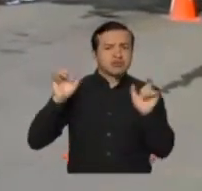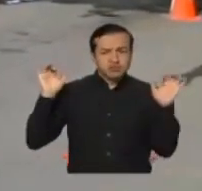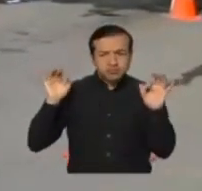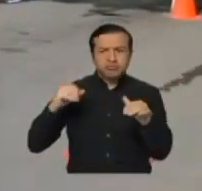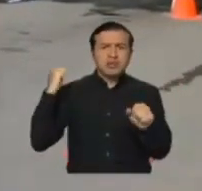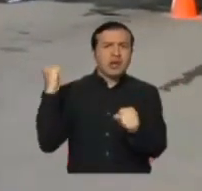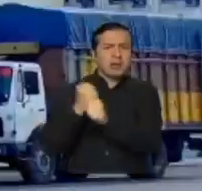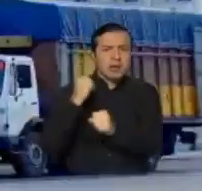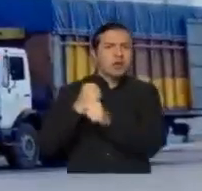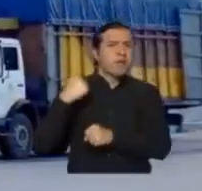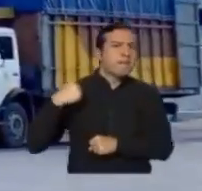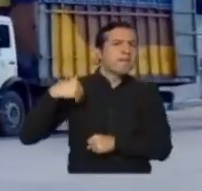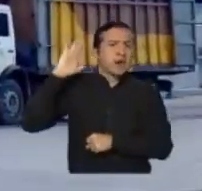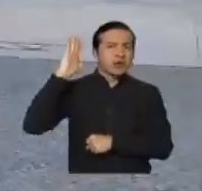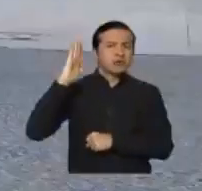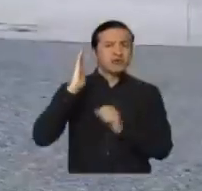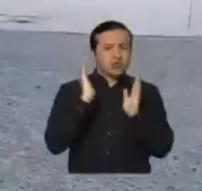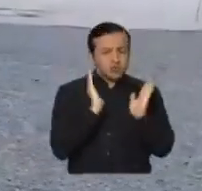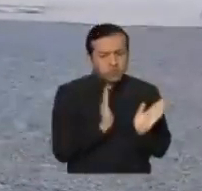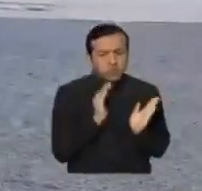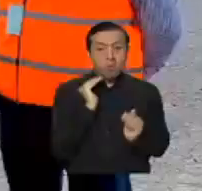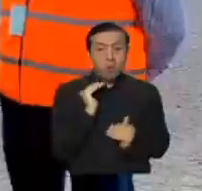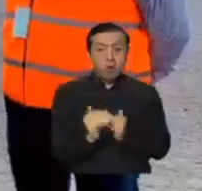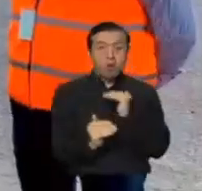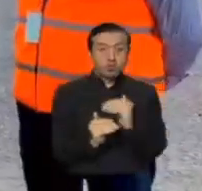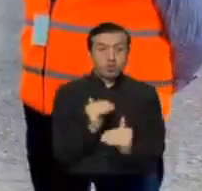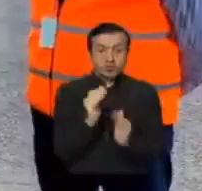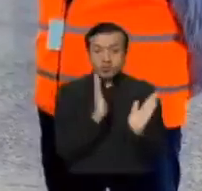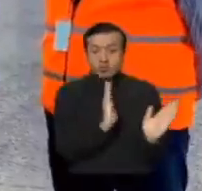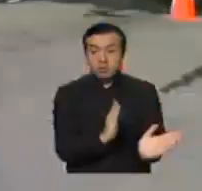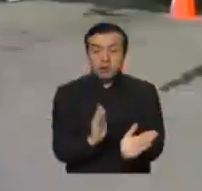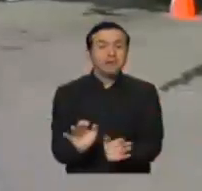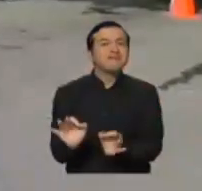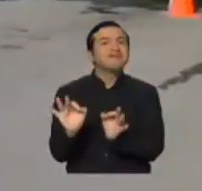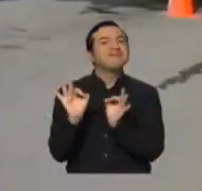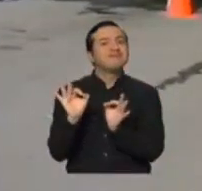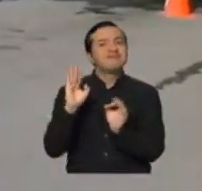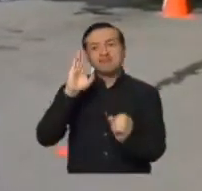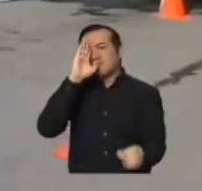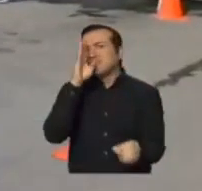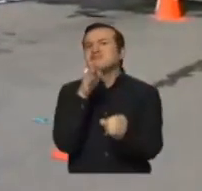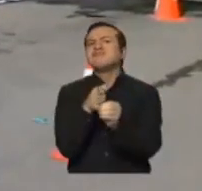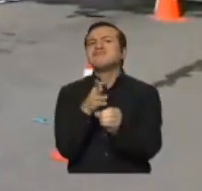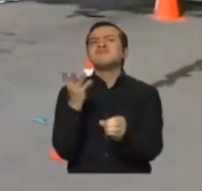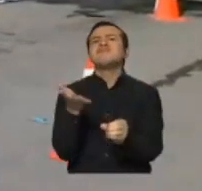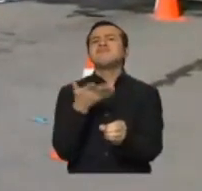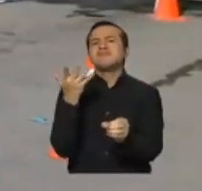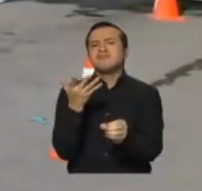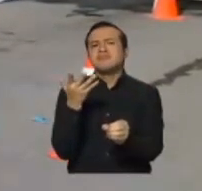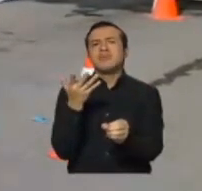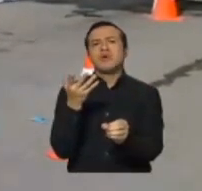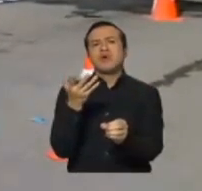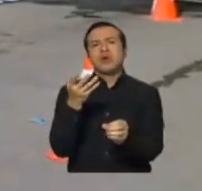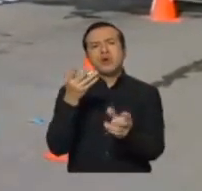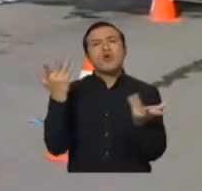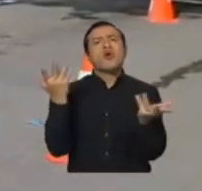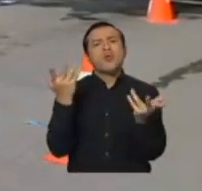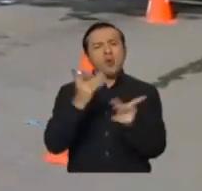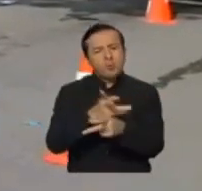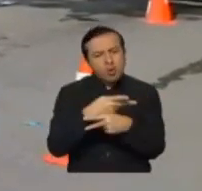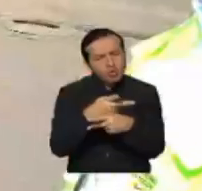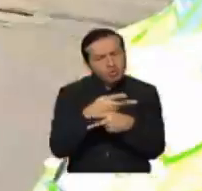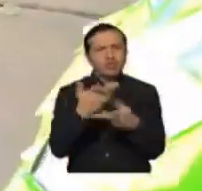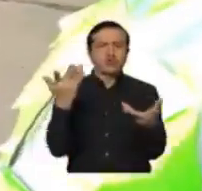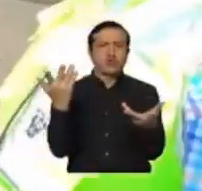organizar mejor los procedimientos y de esta forma lograr el objetivo que es mantener la producción, mantener la